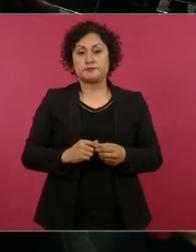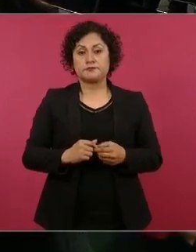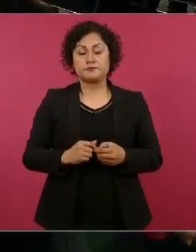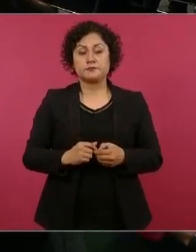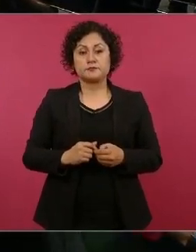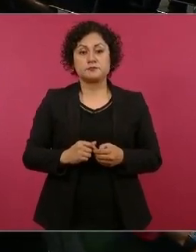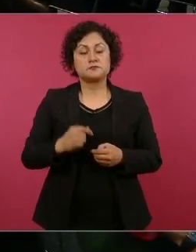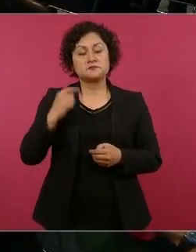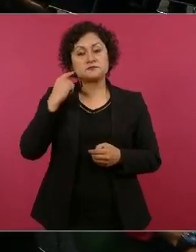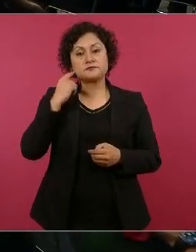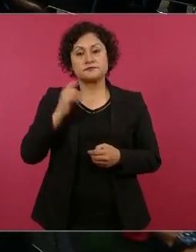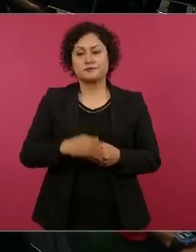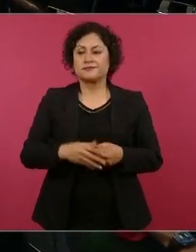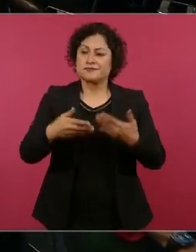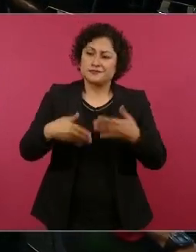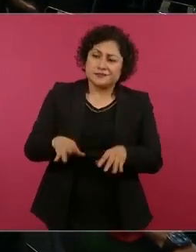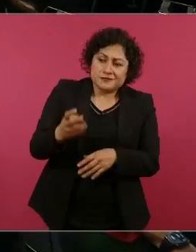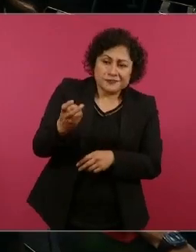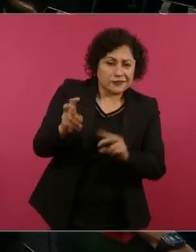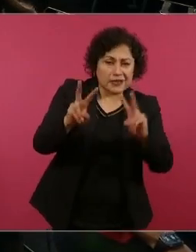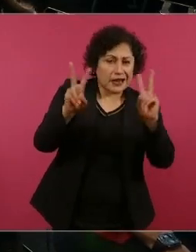Bueno, pero ese es otro asunto.